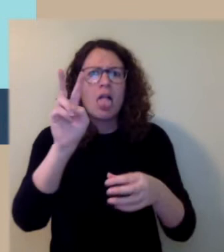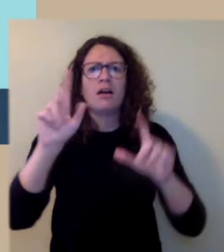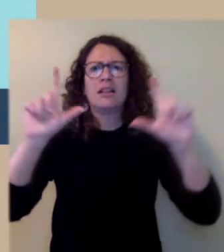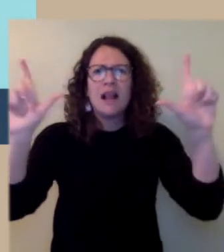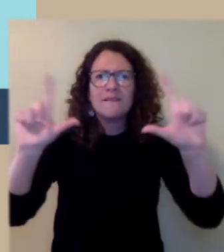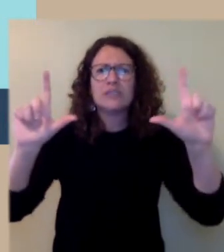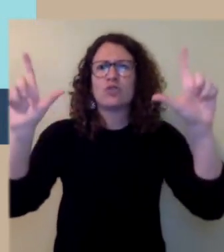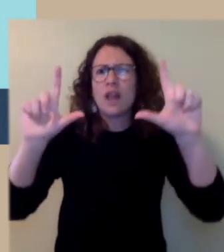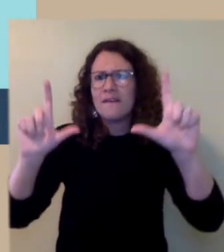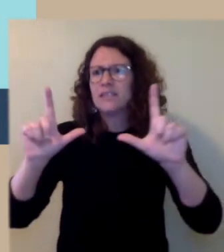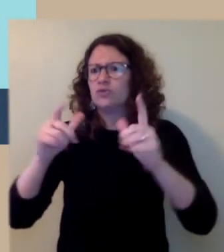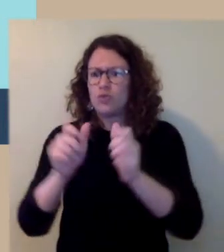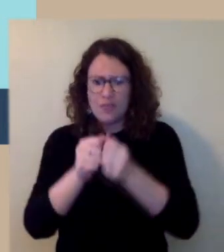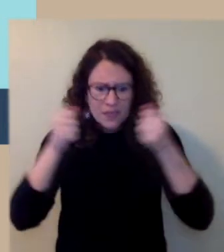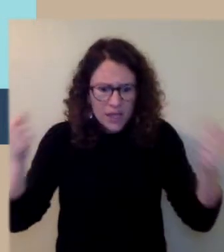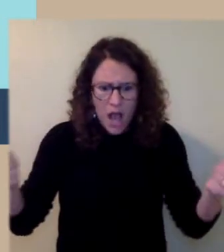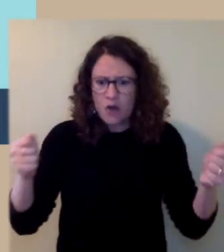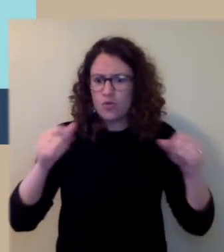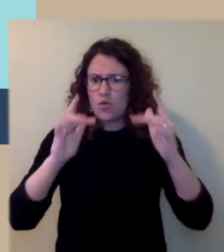causan ansiedad.